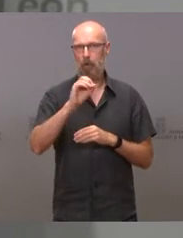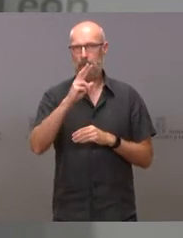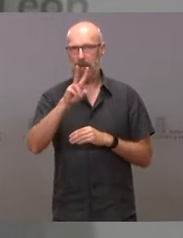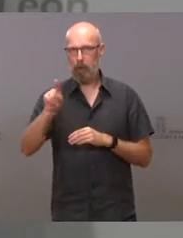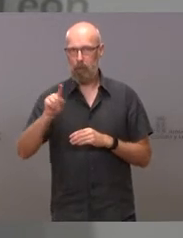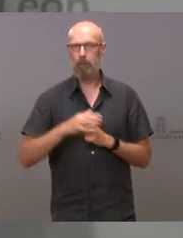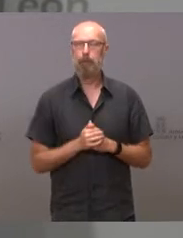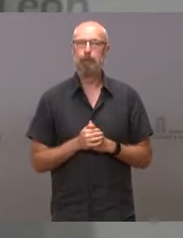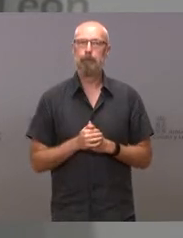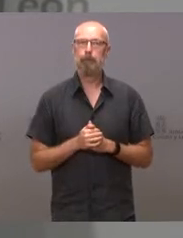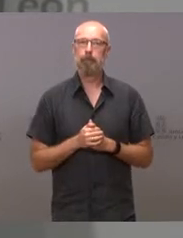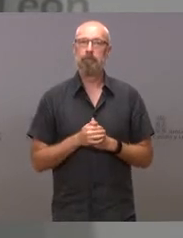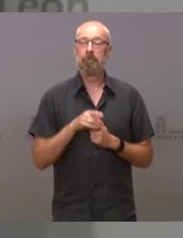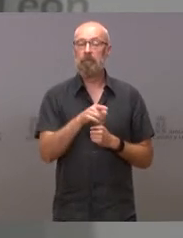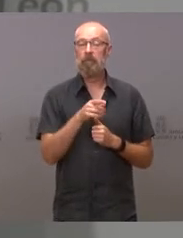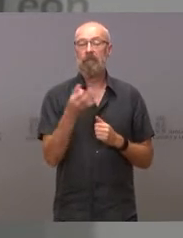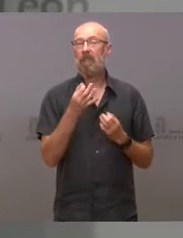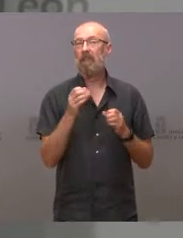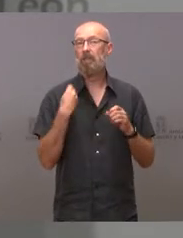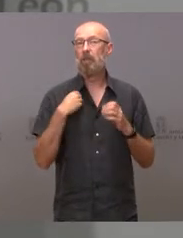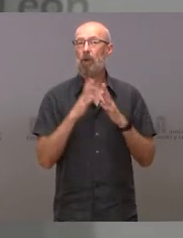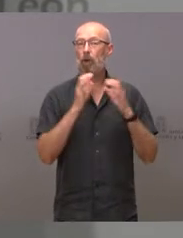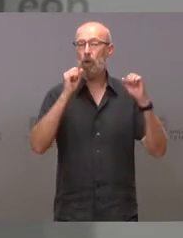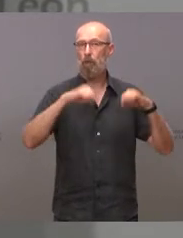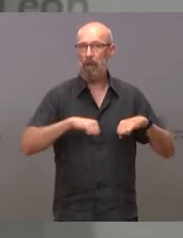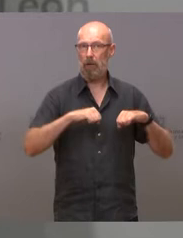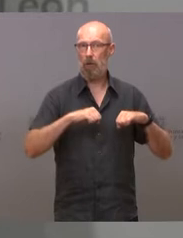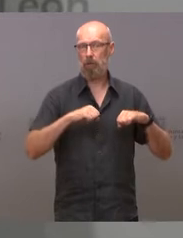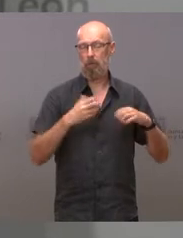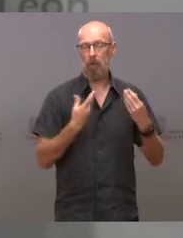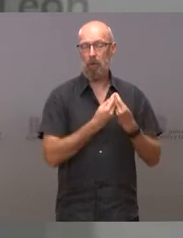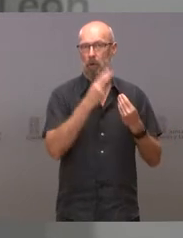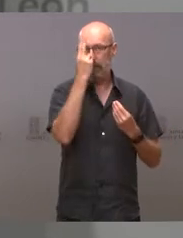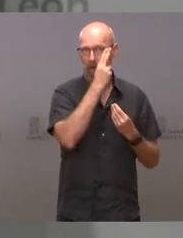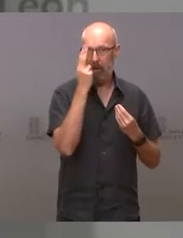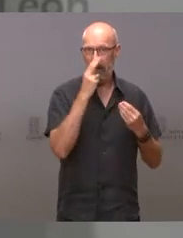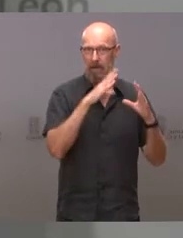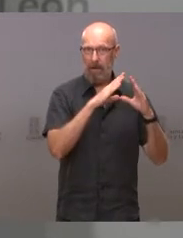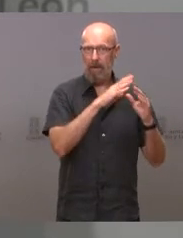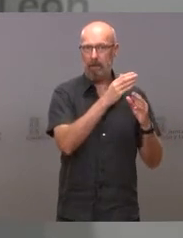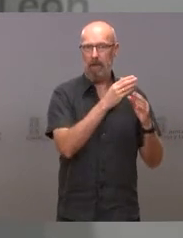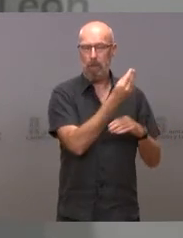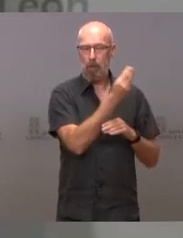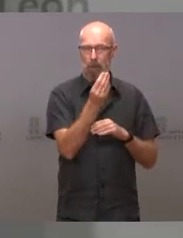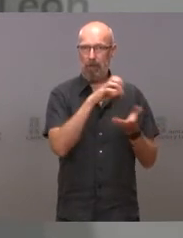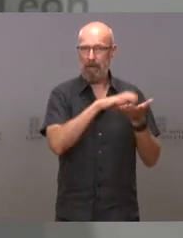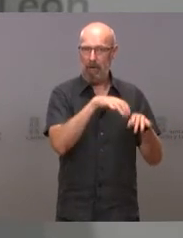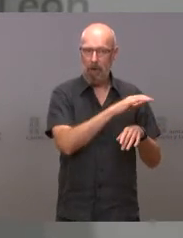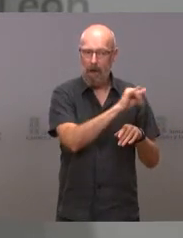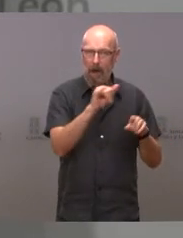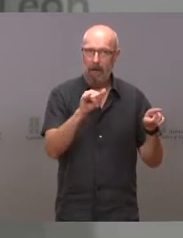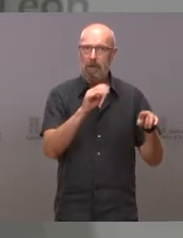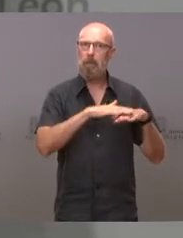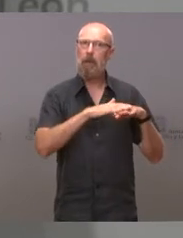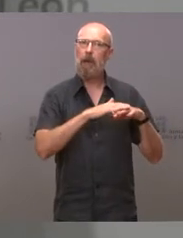Se trata de un convenio con las 11 diócesis de la Iglesia Católica que tiene monumentos en Castilla y León para financiar el programa de